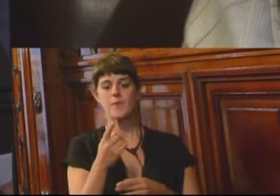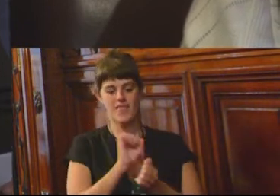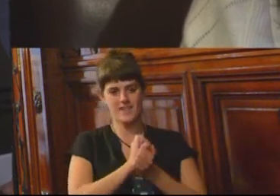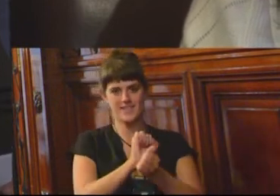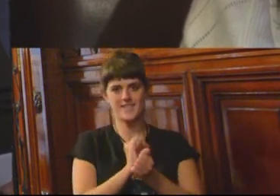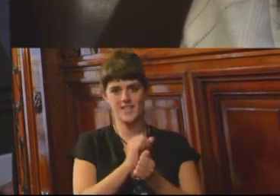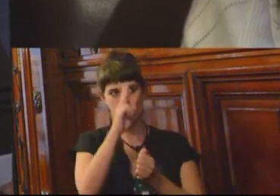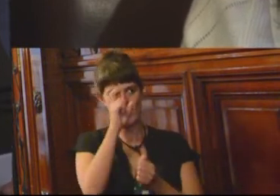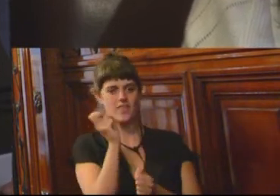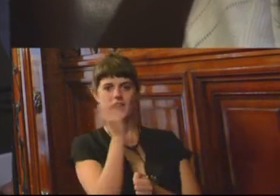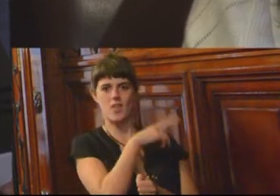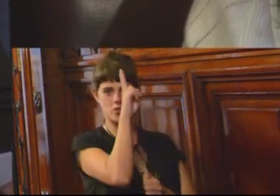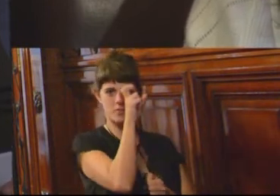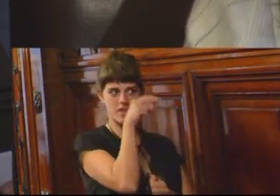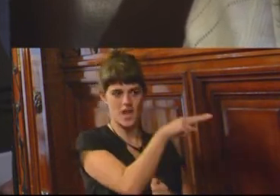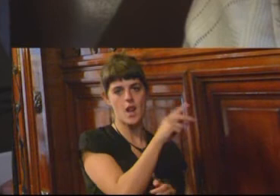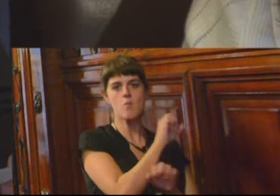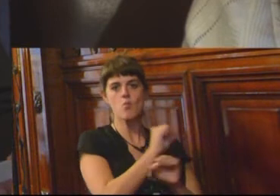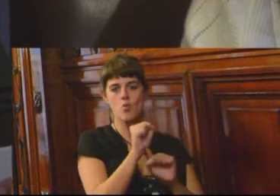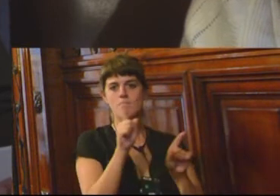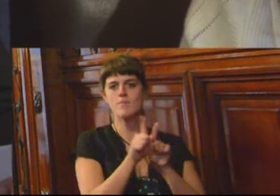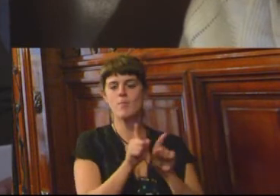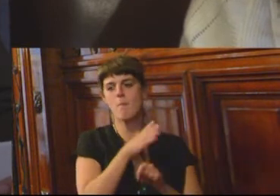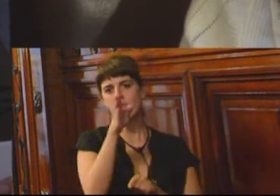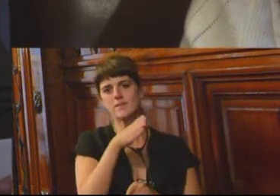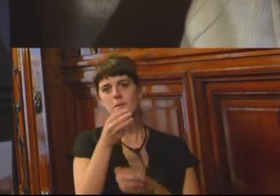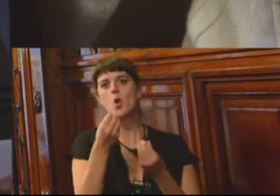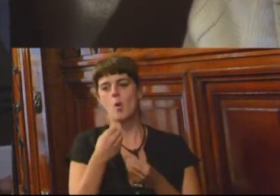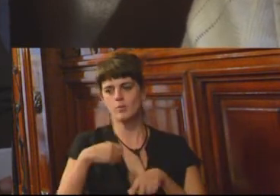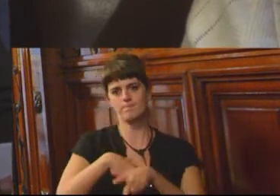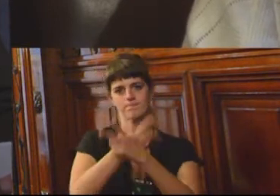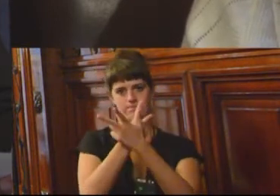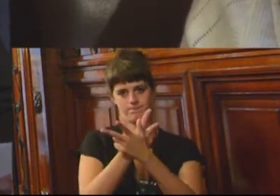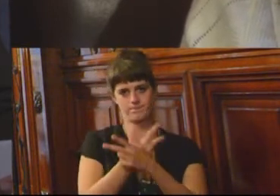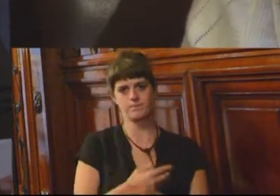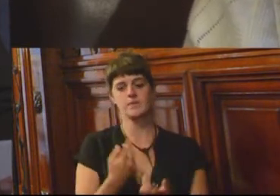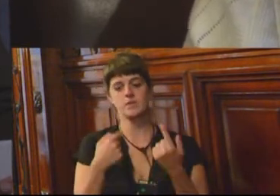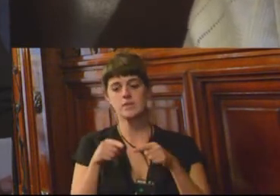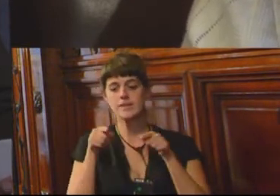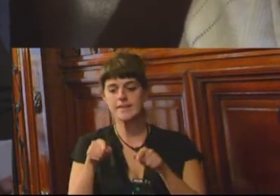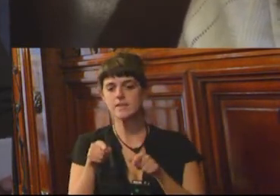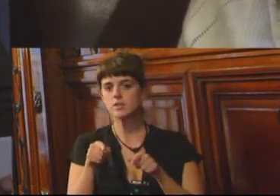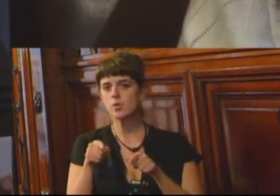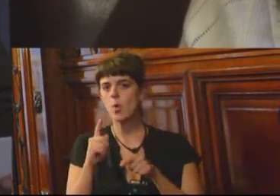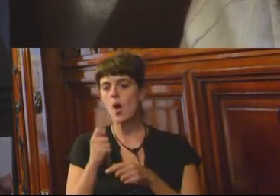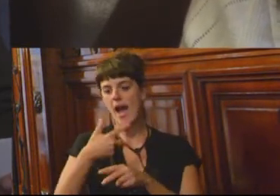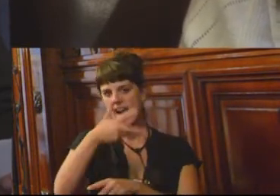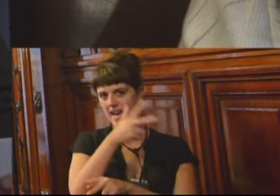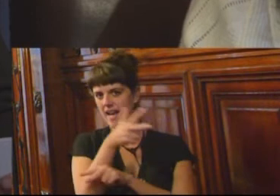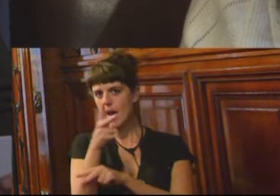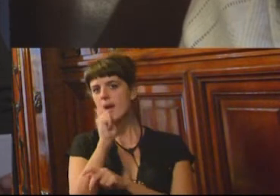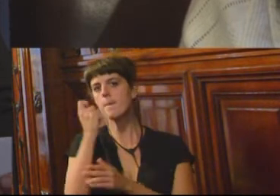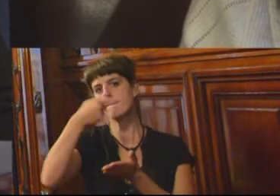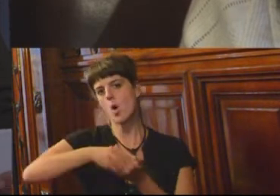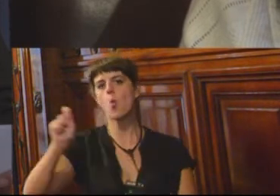salud, pudo participar mediante el uso de dicha tecnología. Cabe aclarar que el hardware fue pagado por los jueces. La